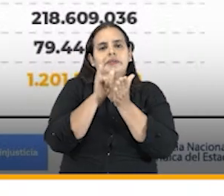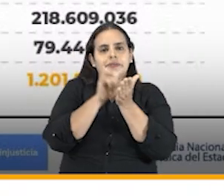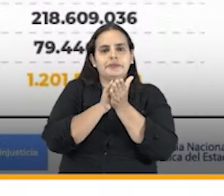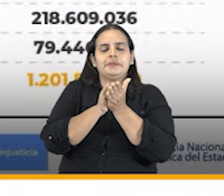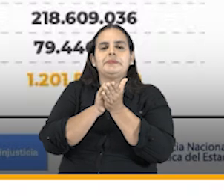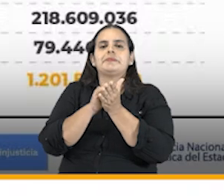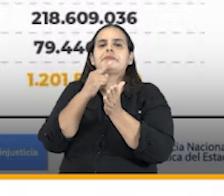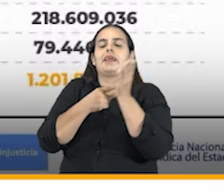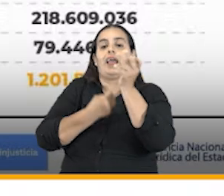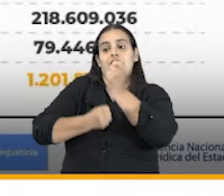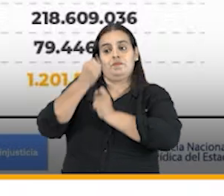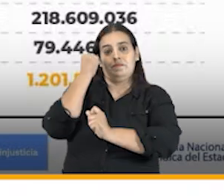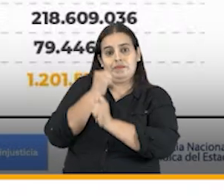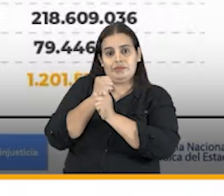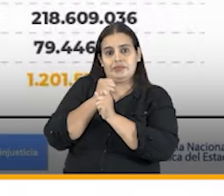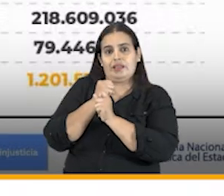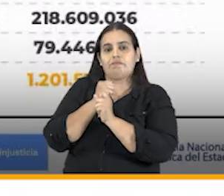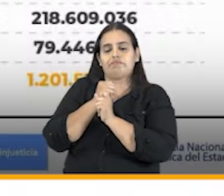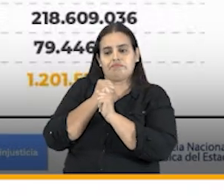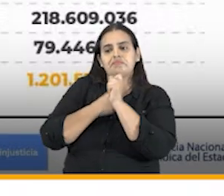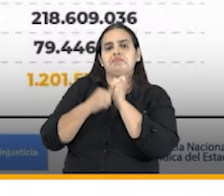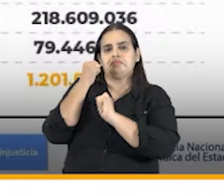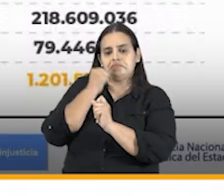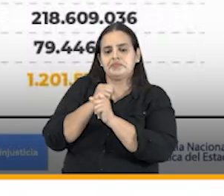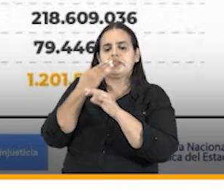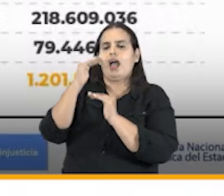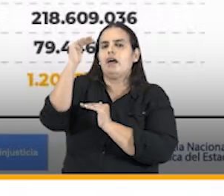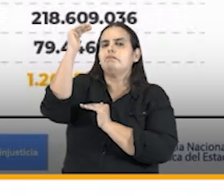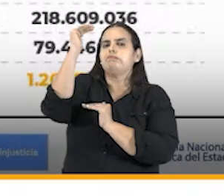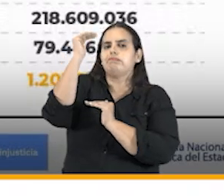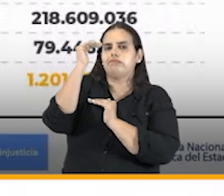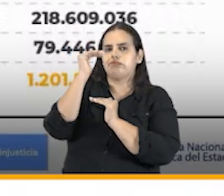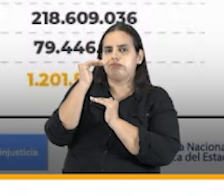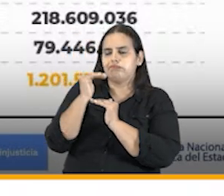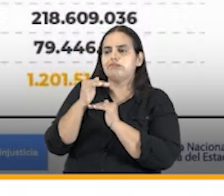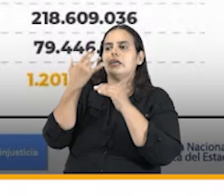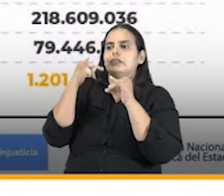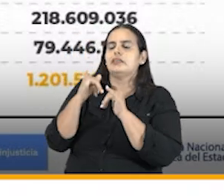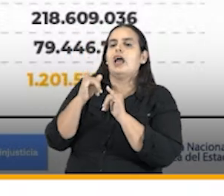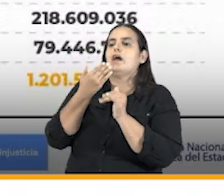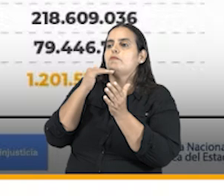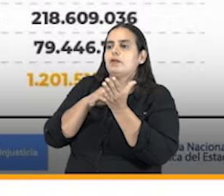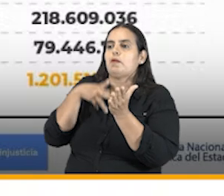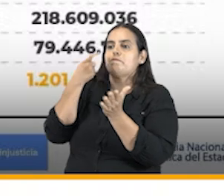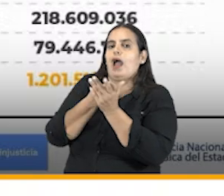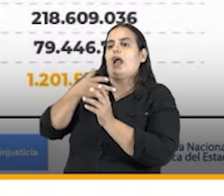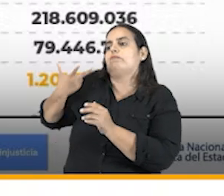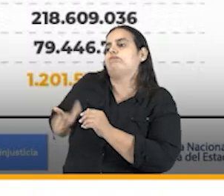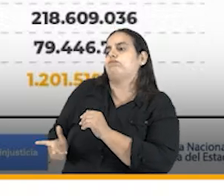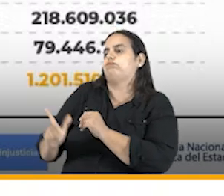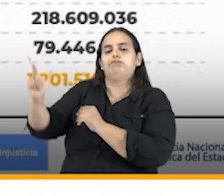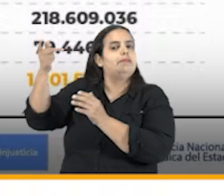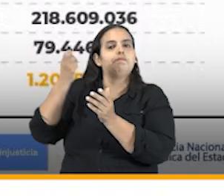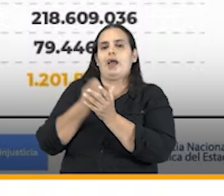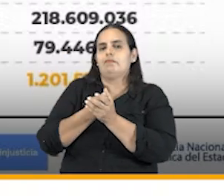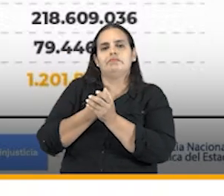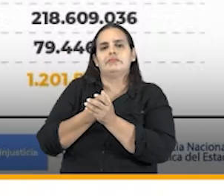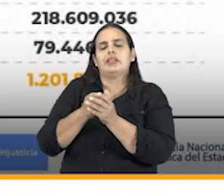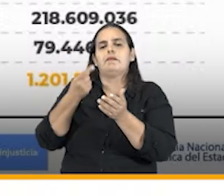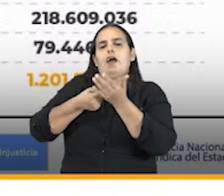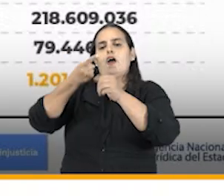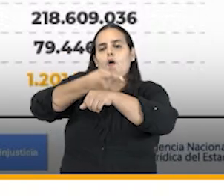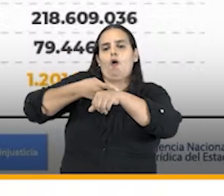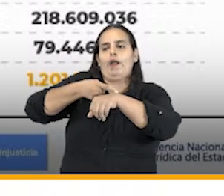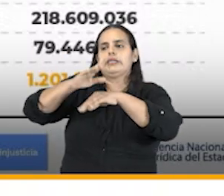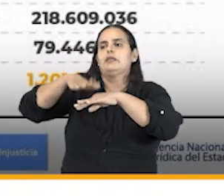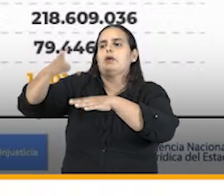en el año pasado durante el año pasado se redujeron las comisiones y viáticos un 66% las horas extras los gastos